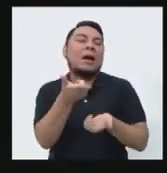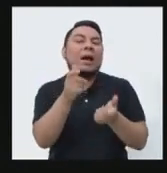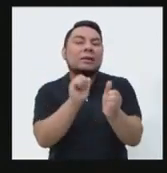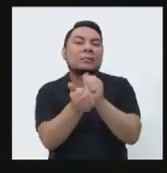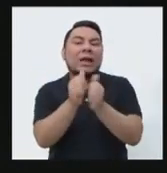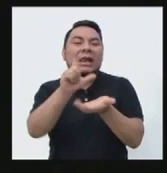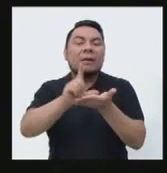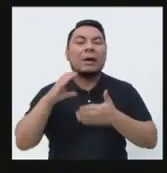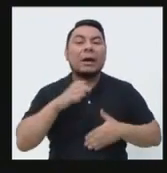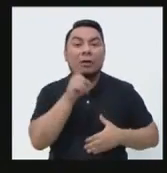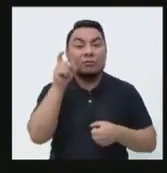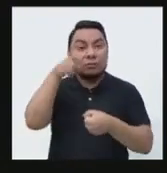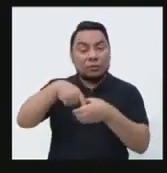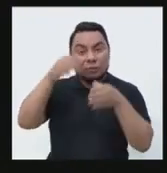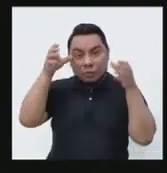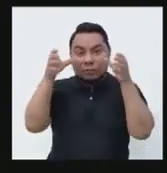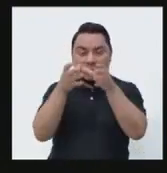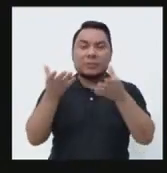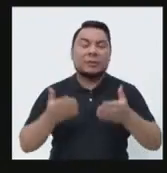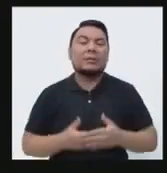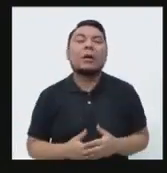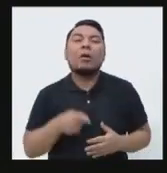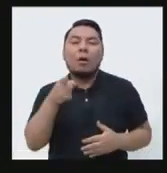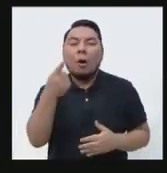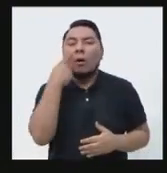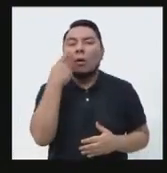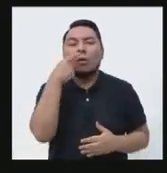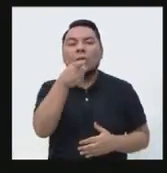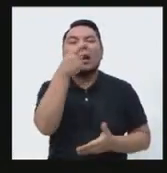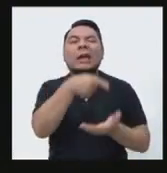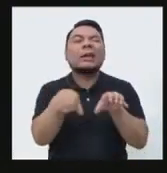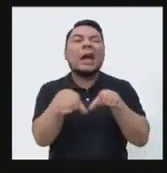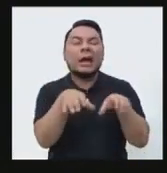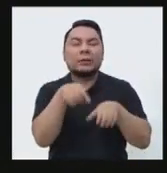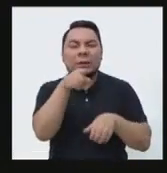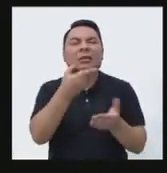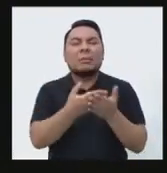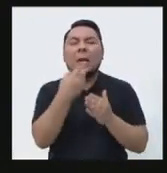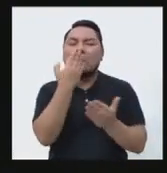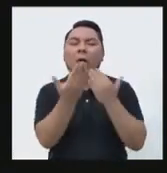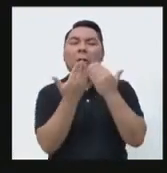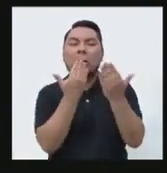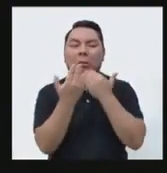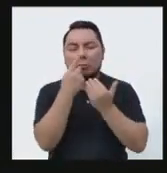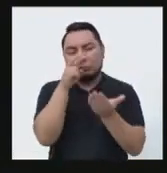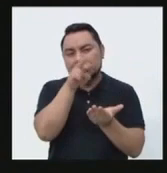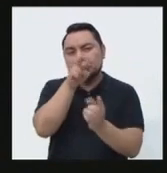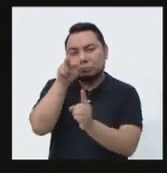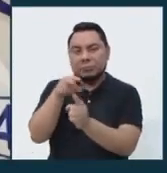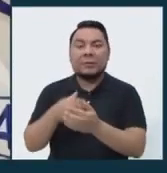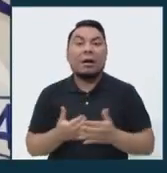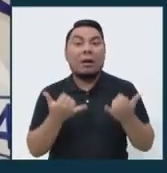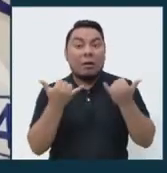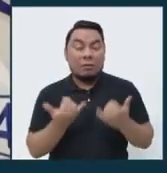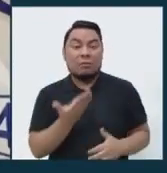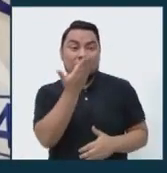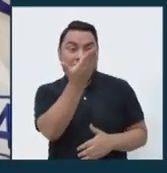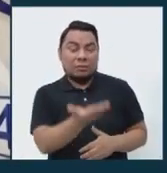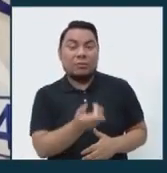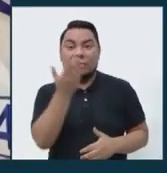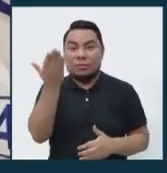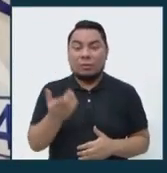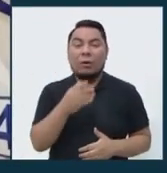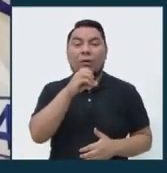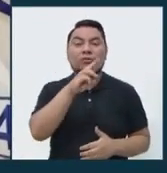Callao que postulan al Congreso de la República, conocer sus propuestas y su capacidad de debatir. Nos acompañan hoy los candidatos